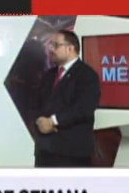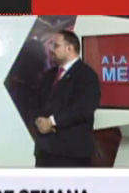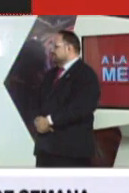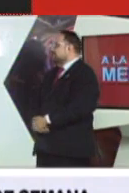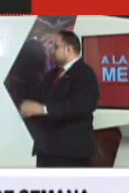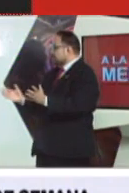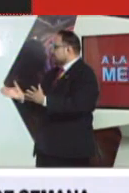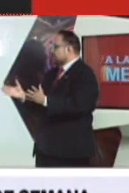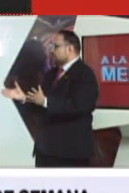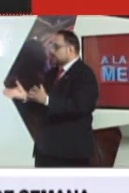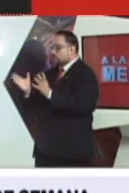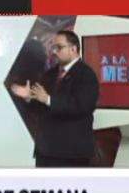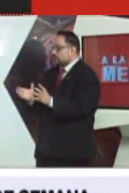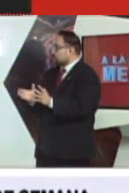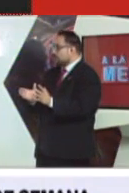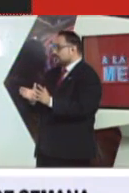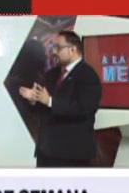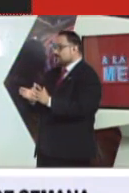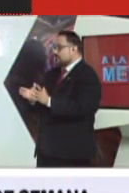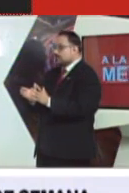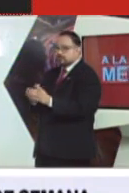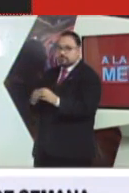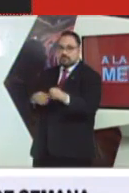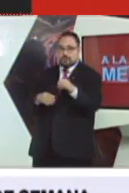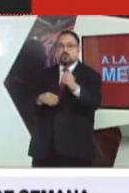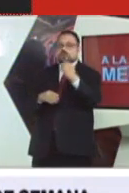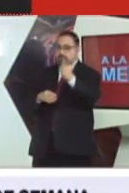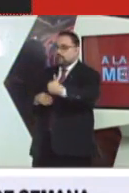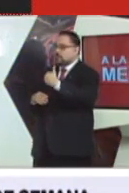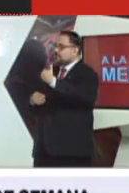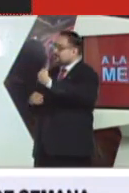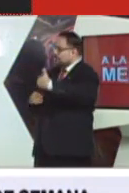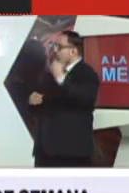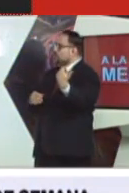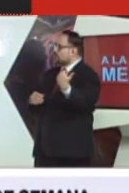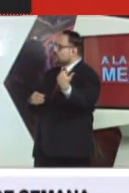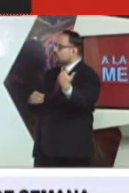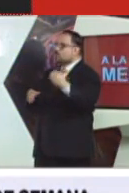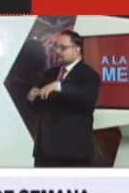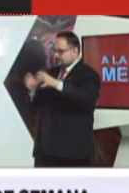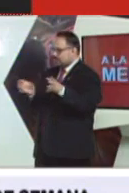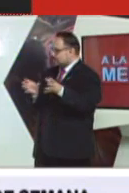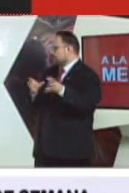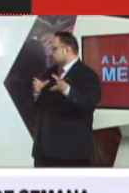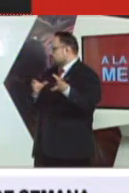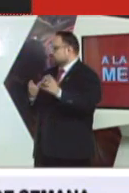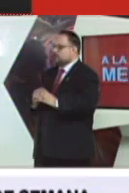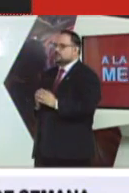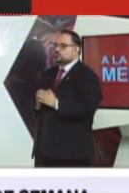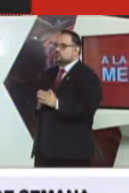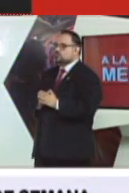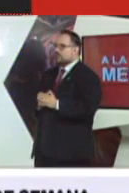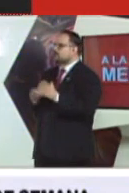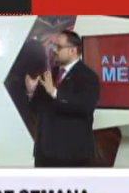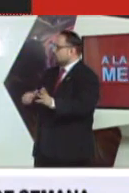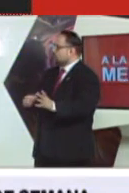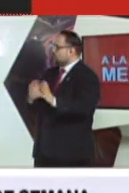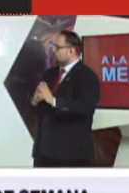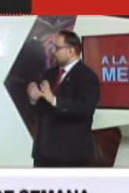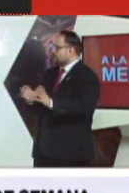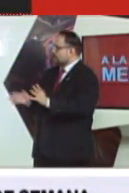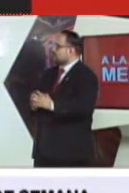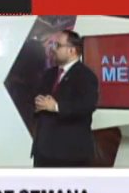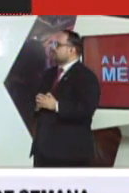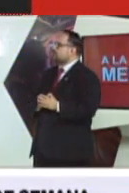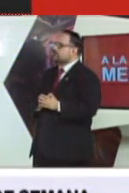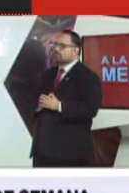se dio precisamente ese relajamiento, recordemos que el fin de semana, el 10 de mayo, se podía sábado y domingo salir, digamos, a estos lugares, salvo